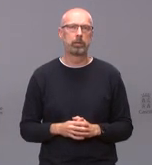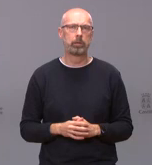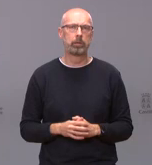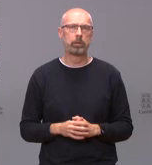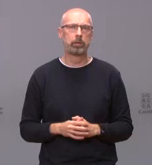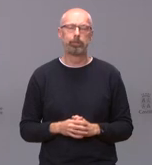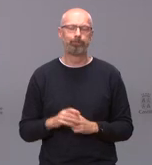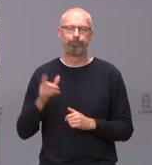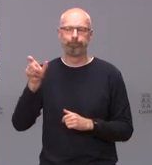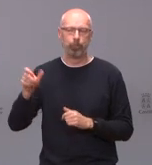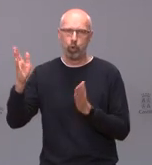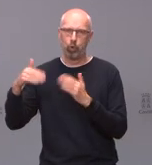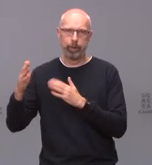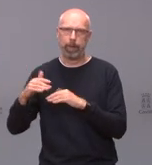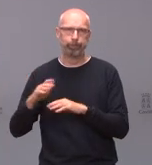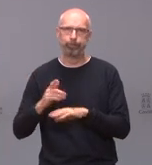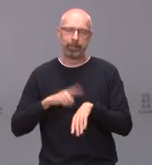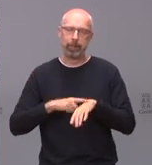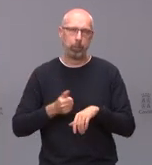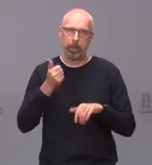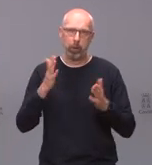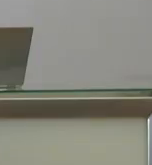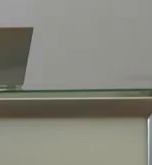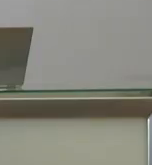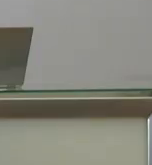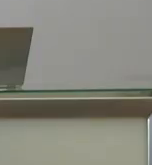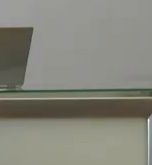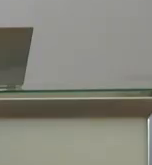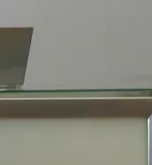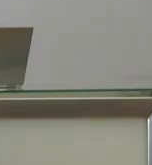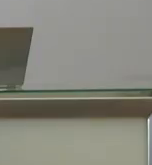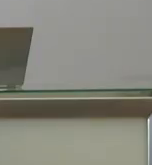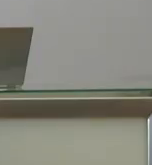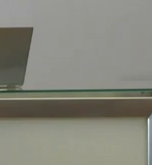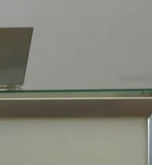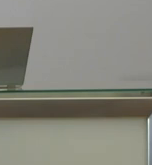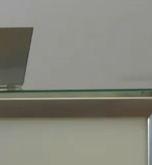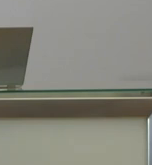pues va a ser que no y hoy ya no hay tiempo para más muchas gracias sí, sí, sí consejera